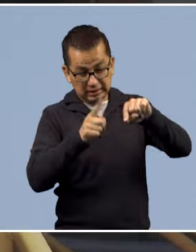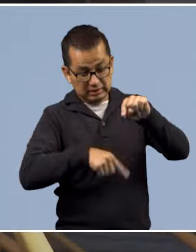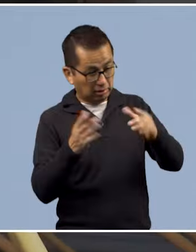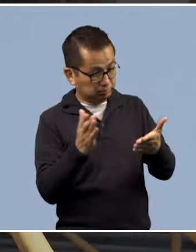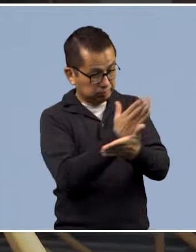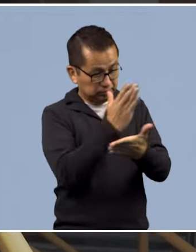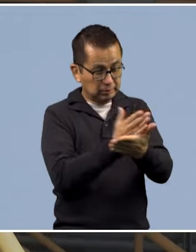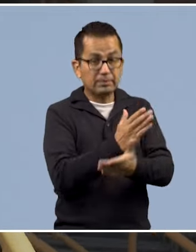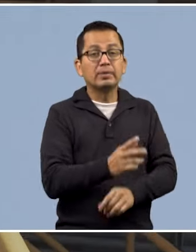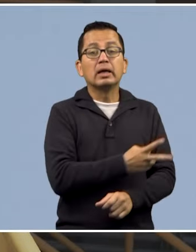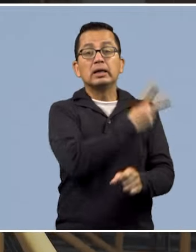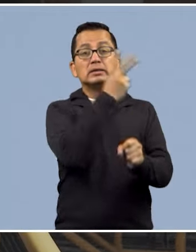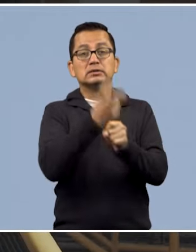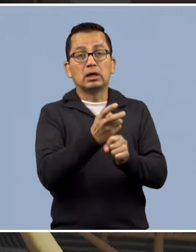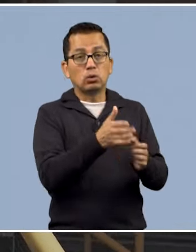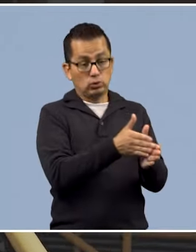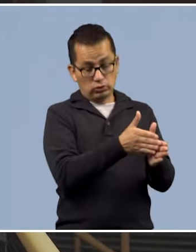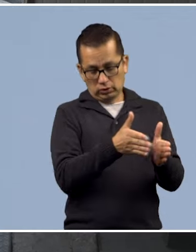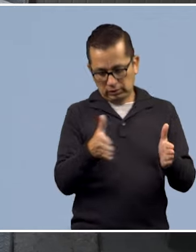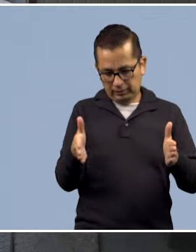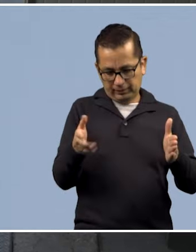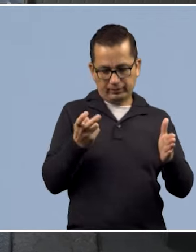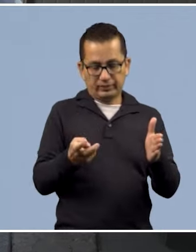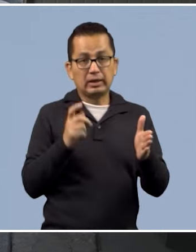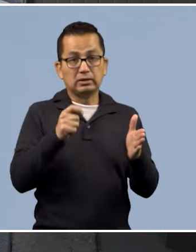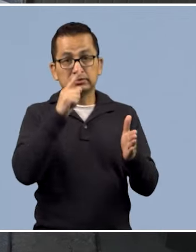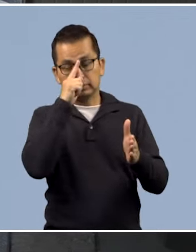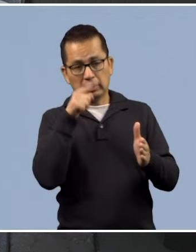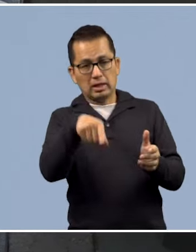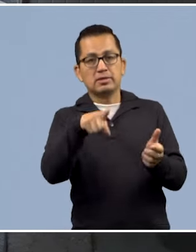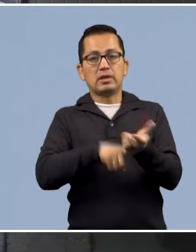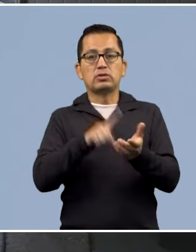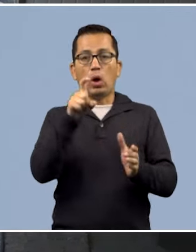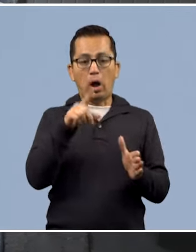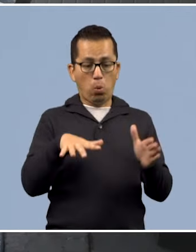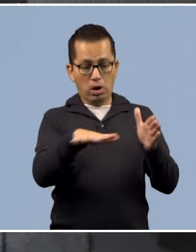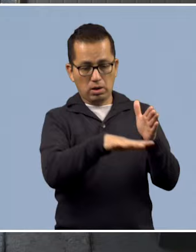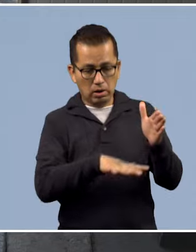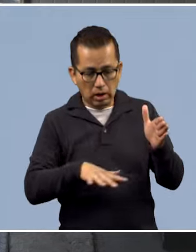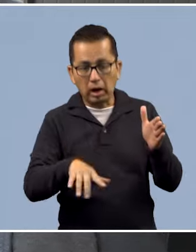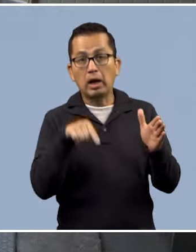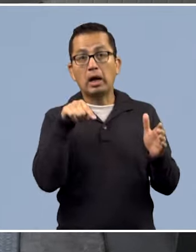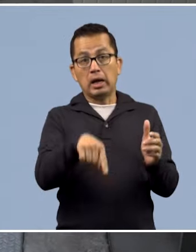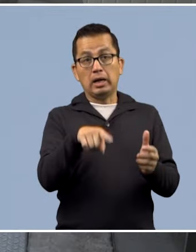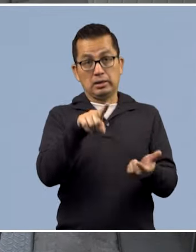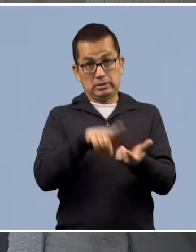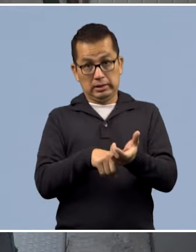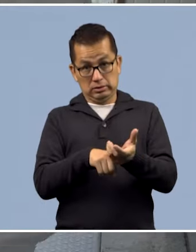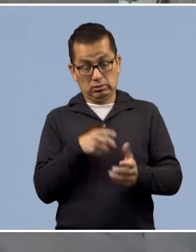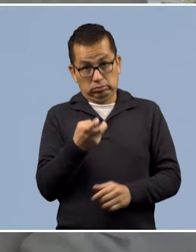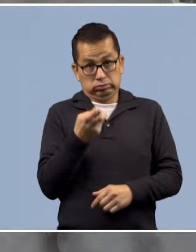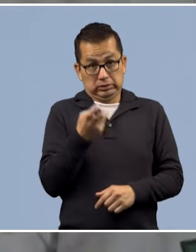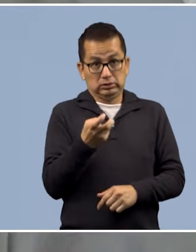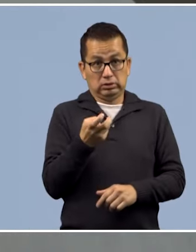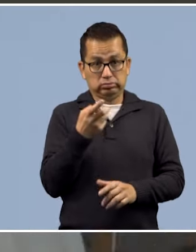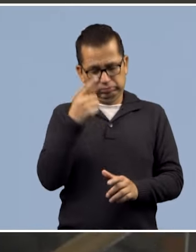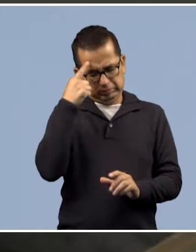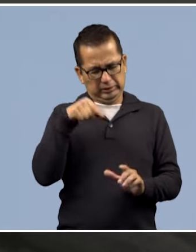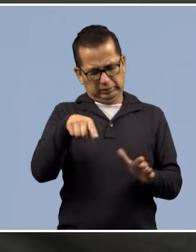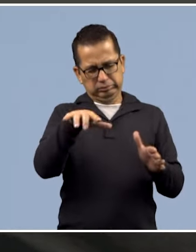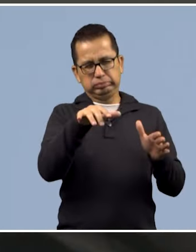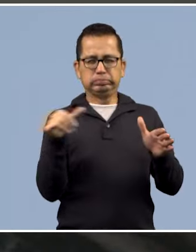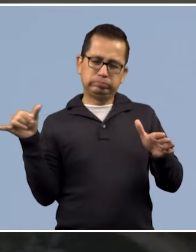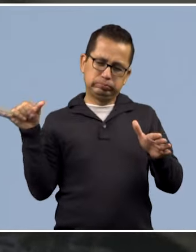Enseguida del reactor biológico, el agua, junto con los sólidos, en los que se está transformando esa materia